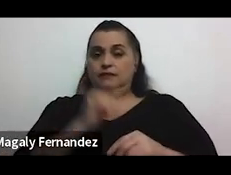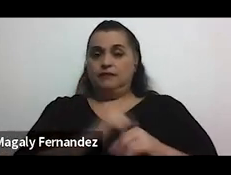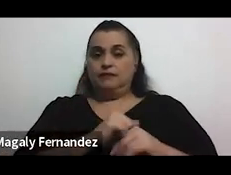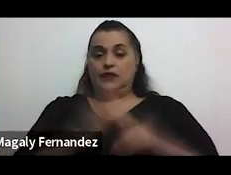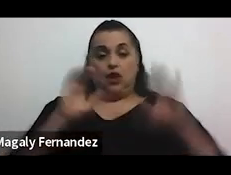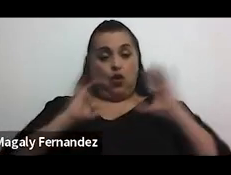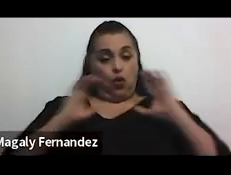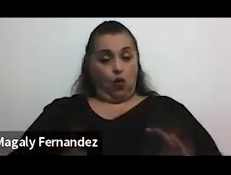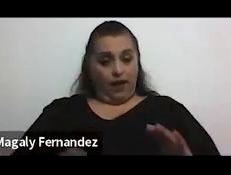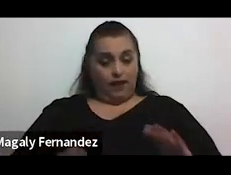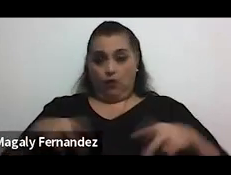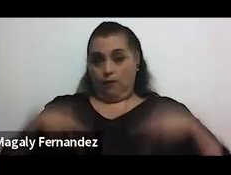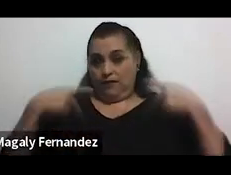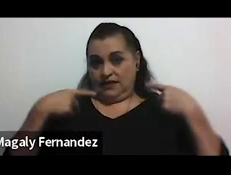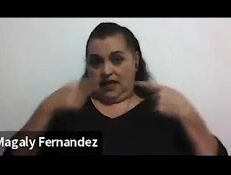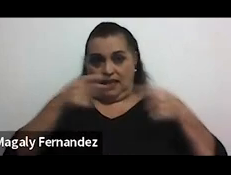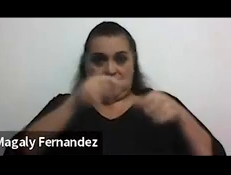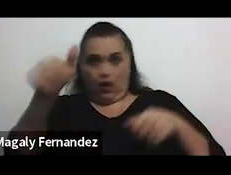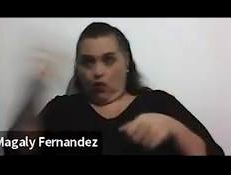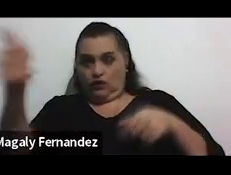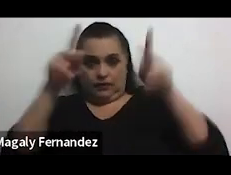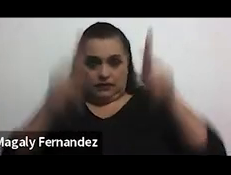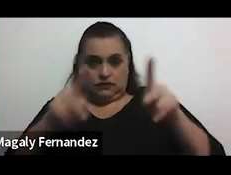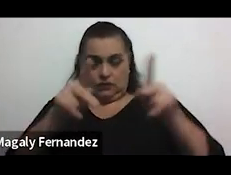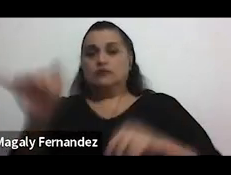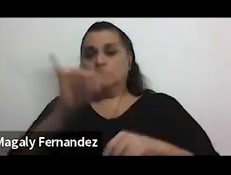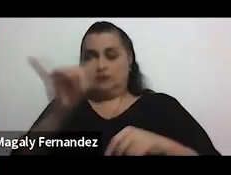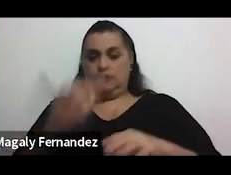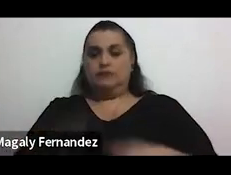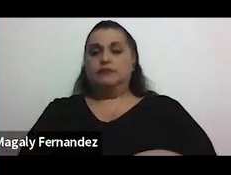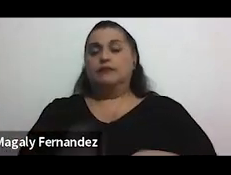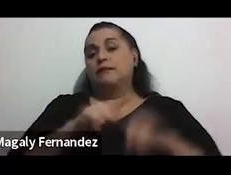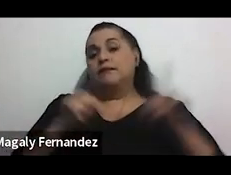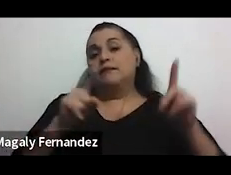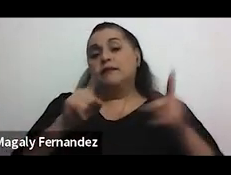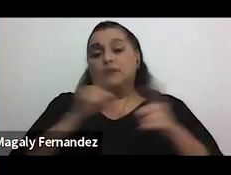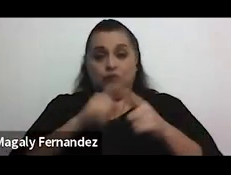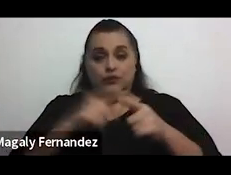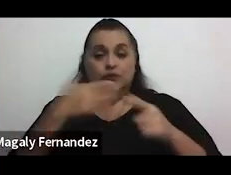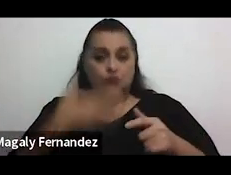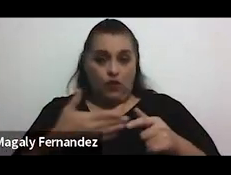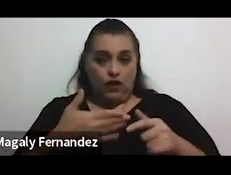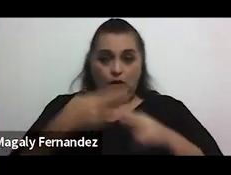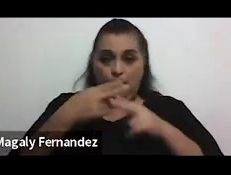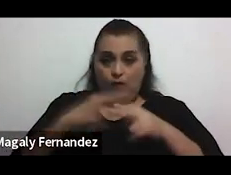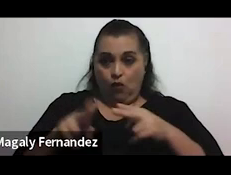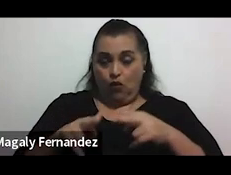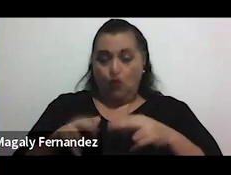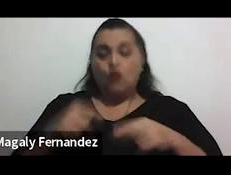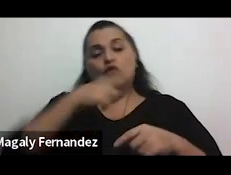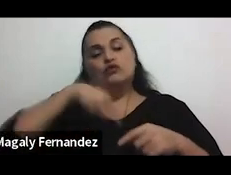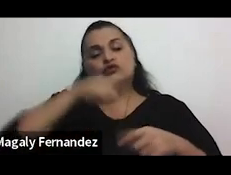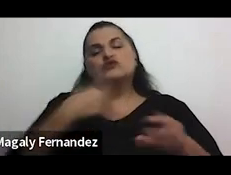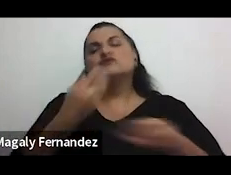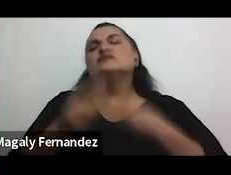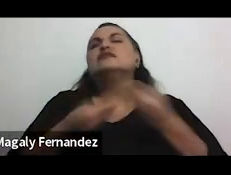cuerpo y la vida de esa otra persona pero bueno entonces un poco que podemos hacer